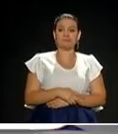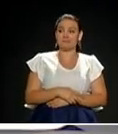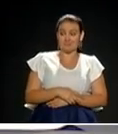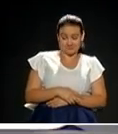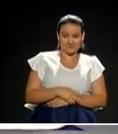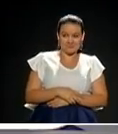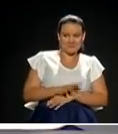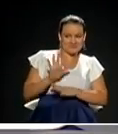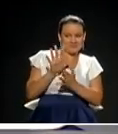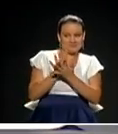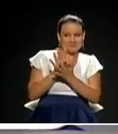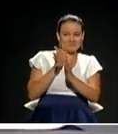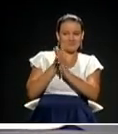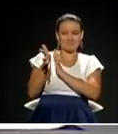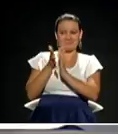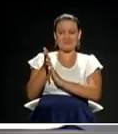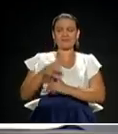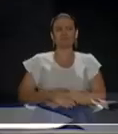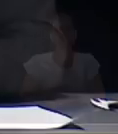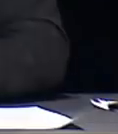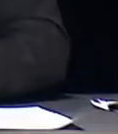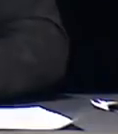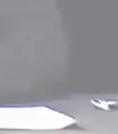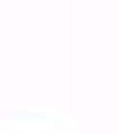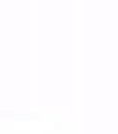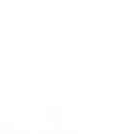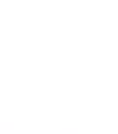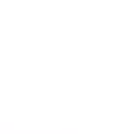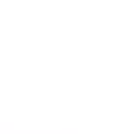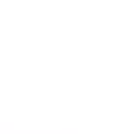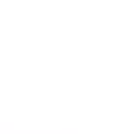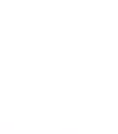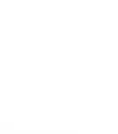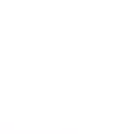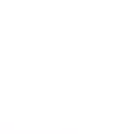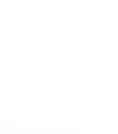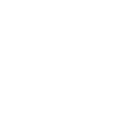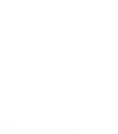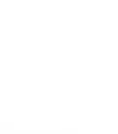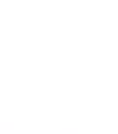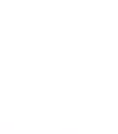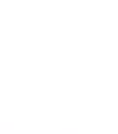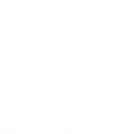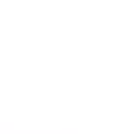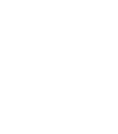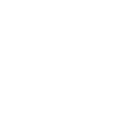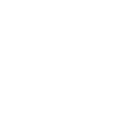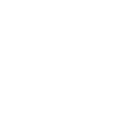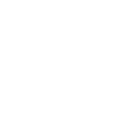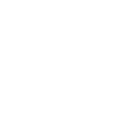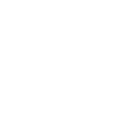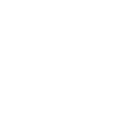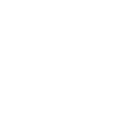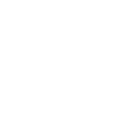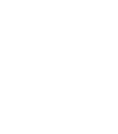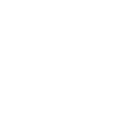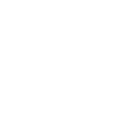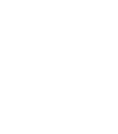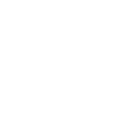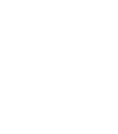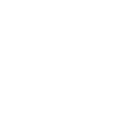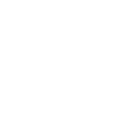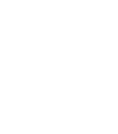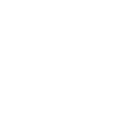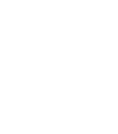ahí vamos contándoles cómo vamos. Si están las imágenes, están el edificio Vázquez y Carré, estación del ferrocarril y el puente Guayaquil. Empieza el